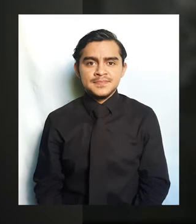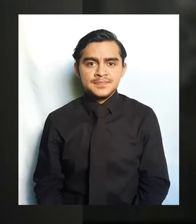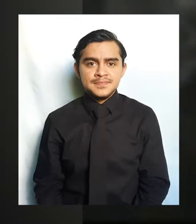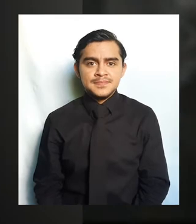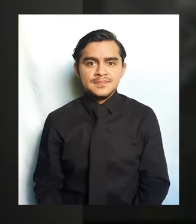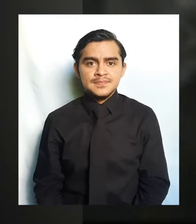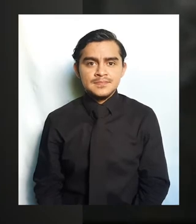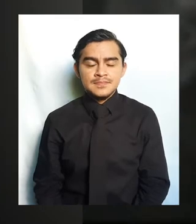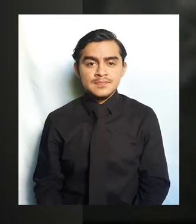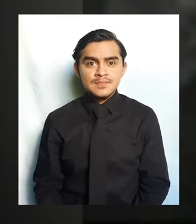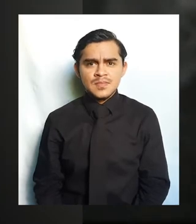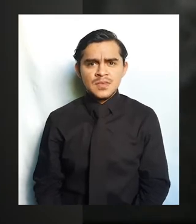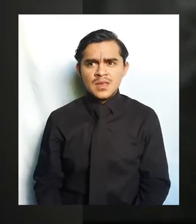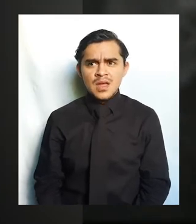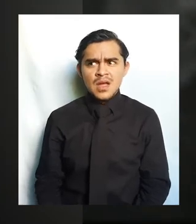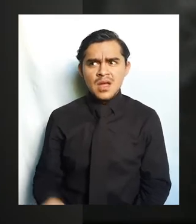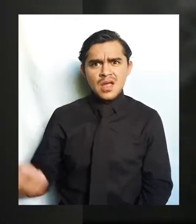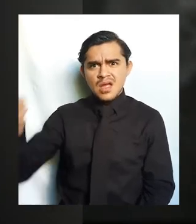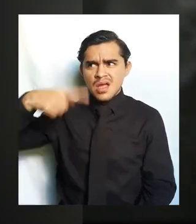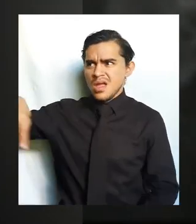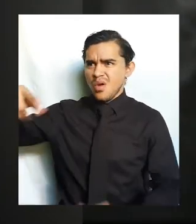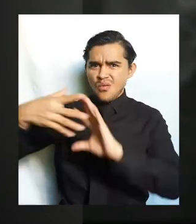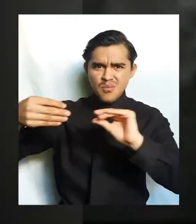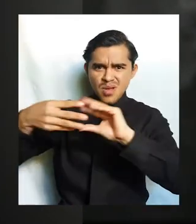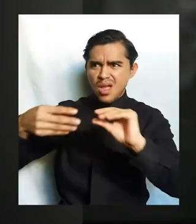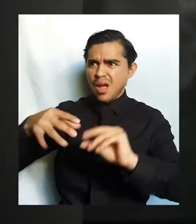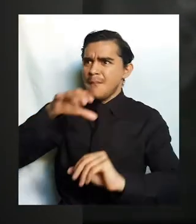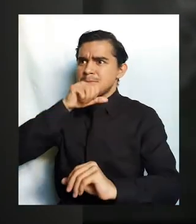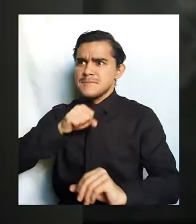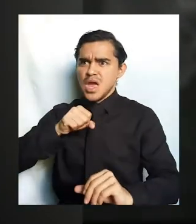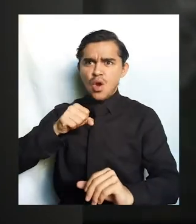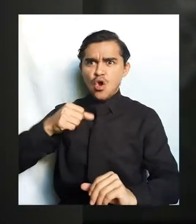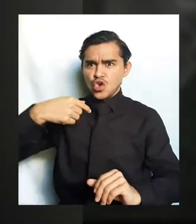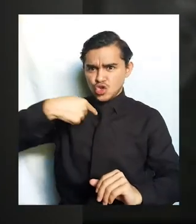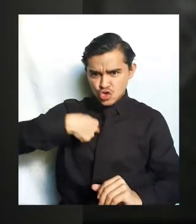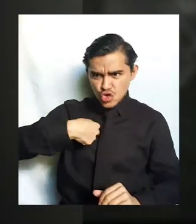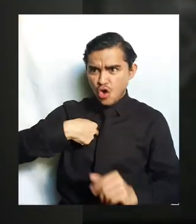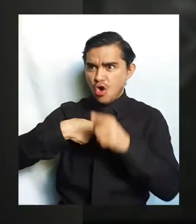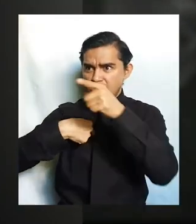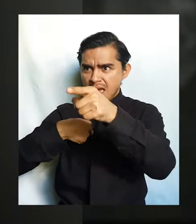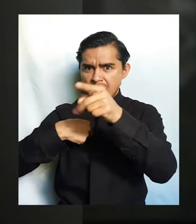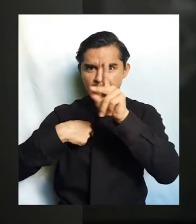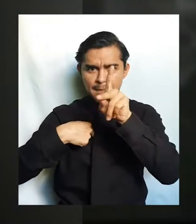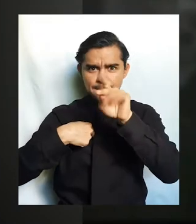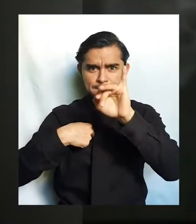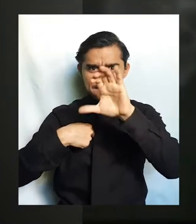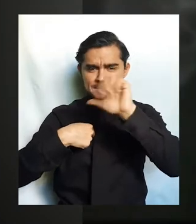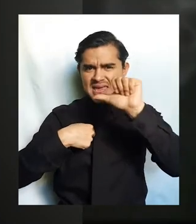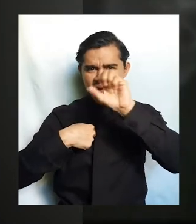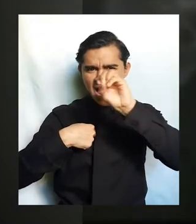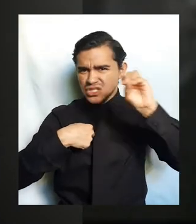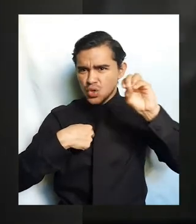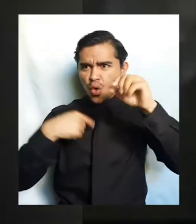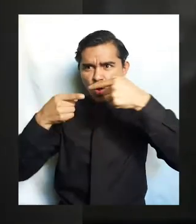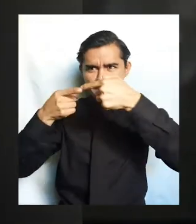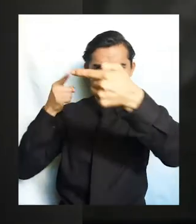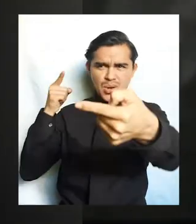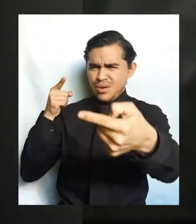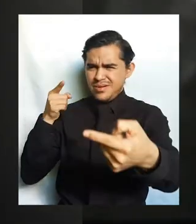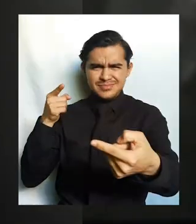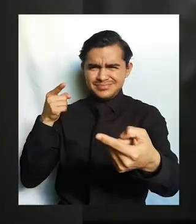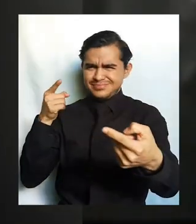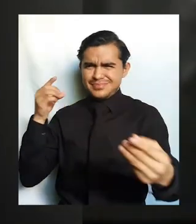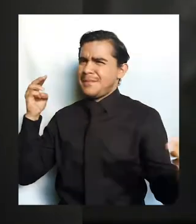Y luego está la vieja historia de sus discrepancias con Picasso. Esto es absolutamente falso.